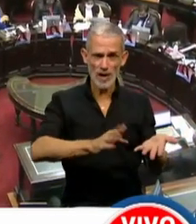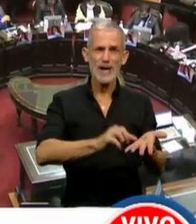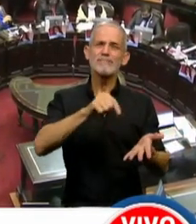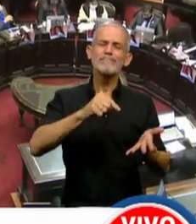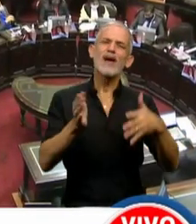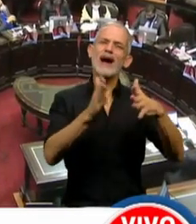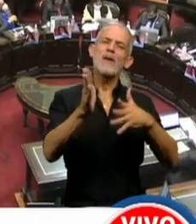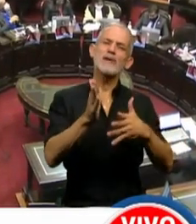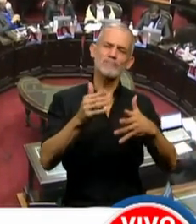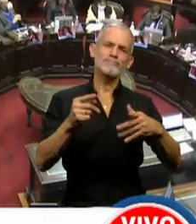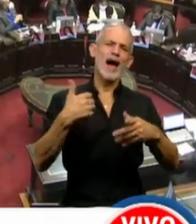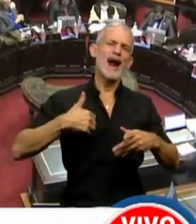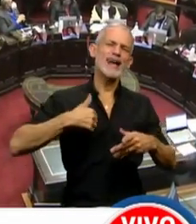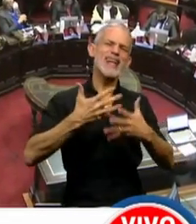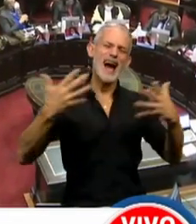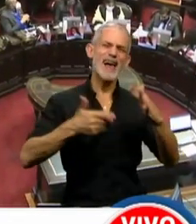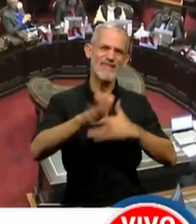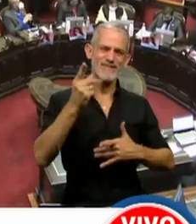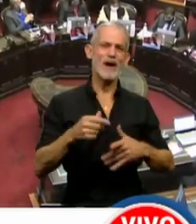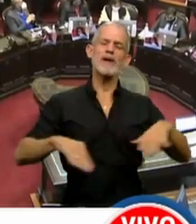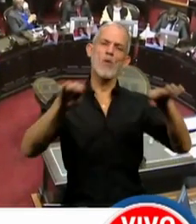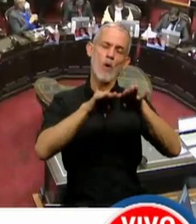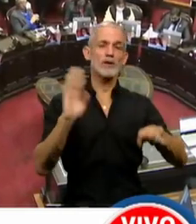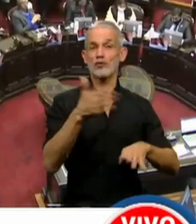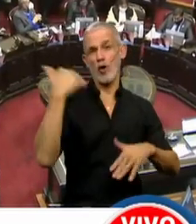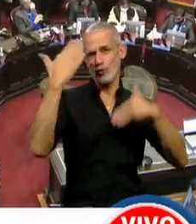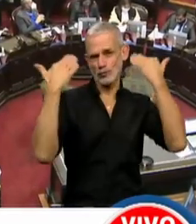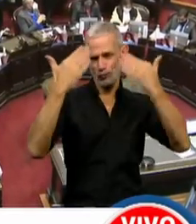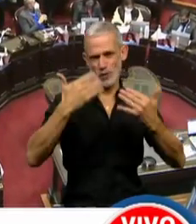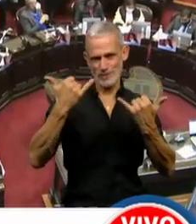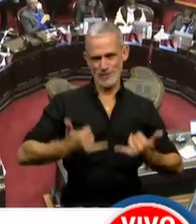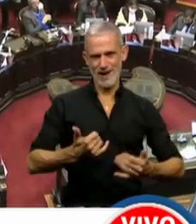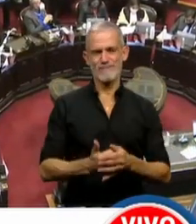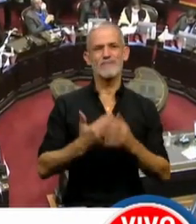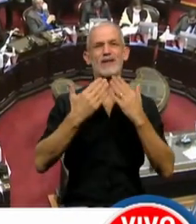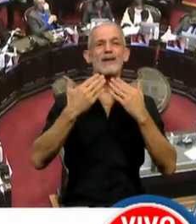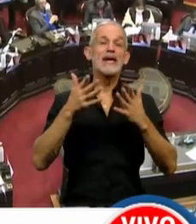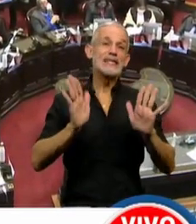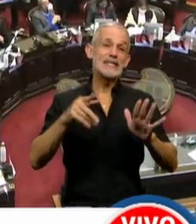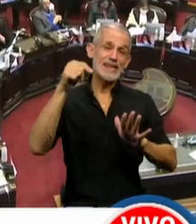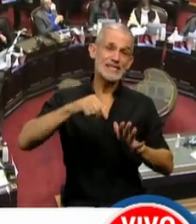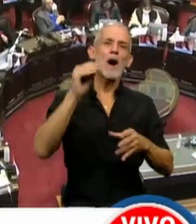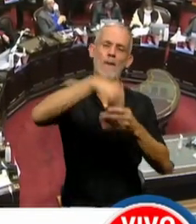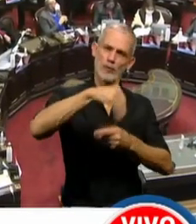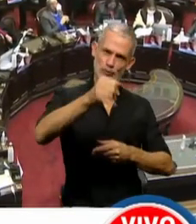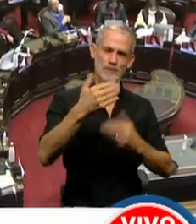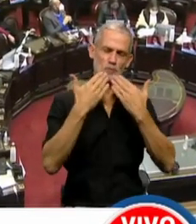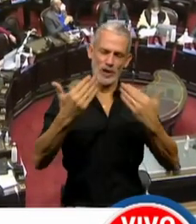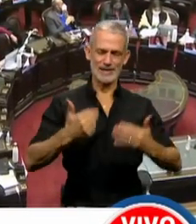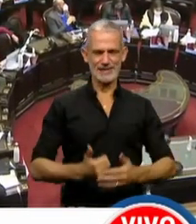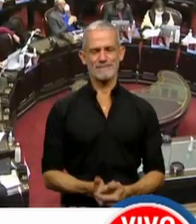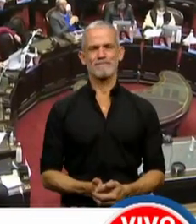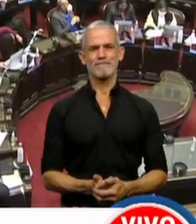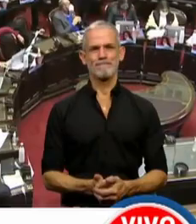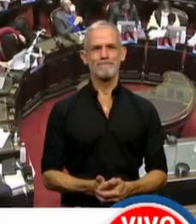consolidar esa Argentina grande, soberana, igualitaria que todos queremos alcanzar. Así que, desde ya, el voto positivo. Muchas gracias,